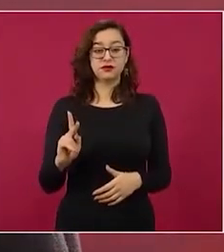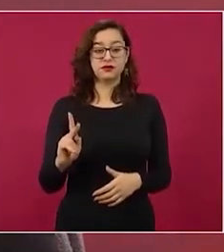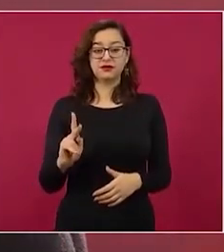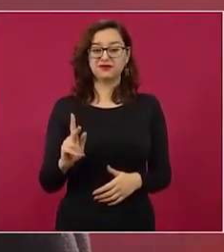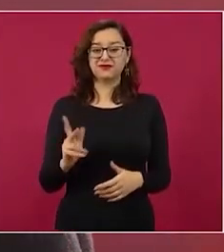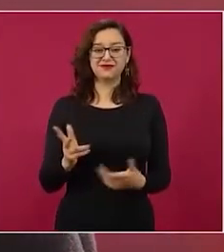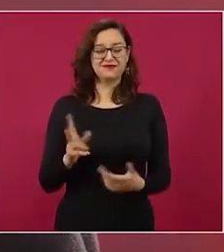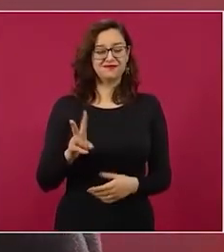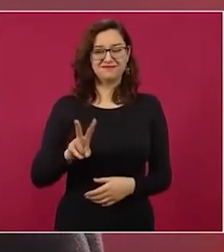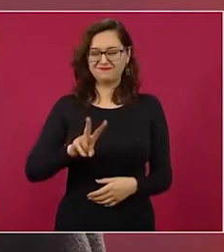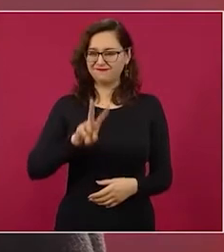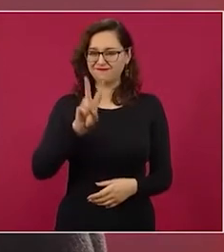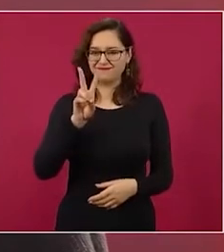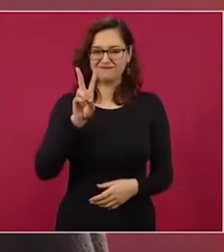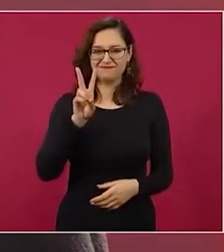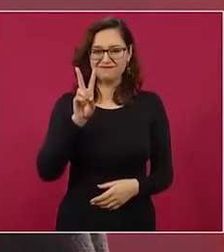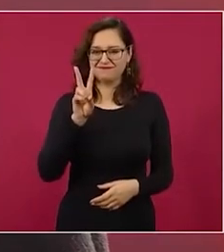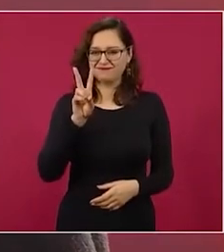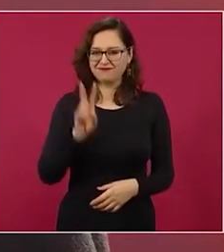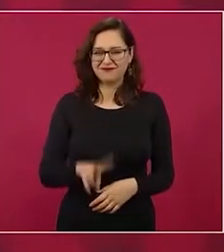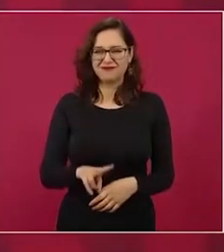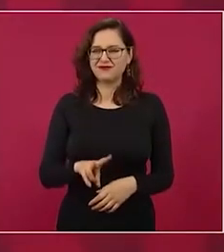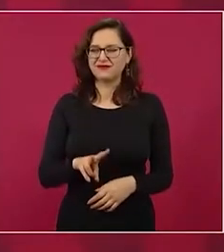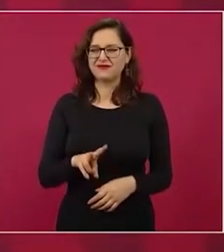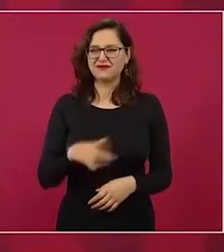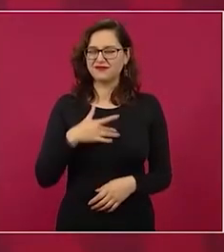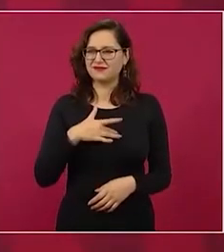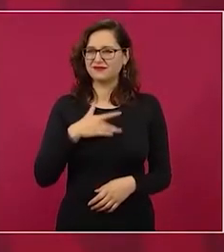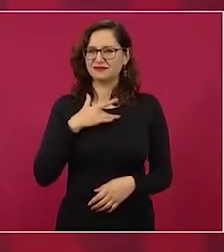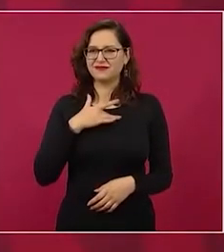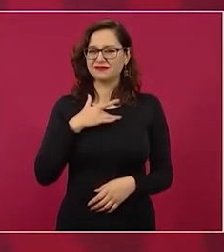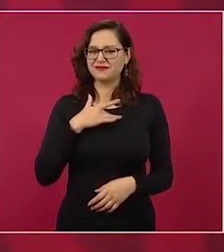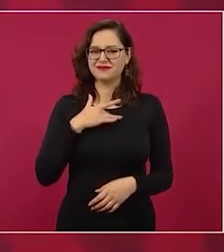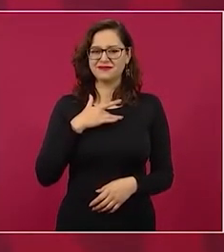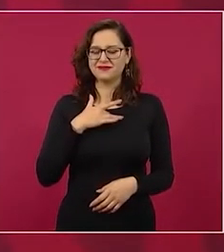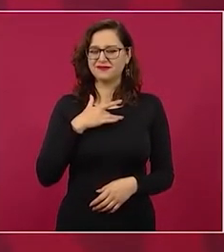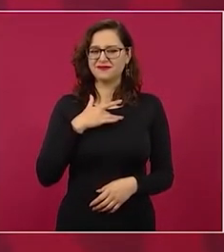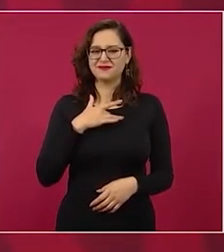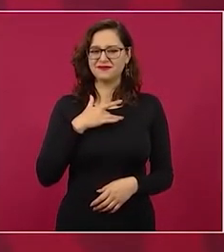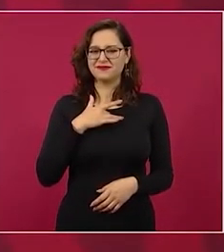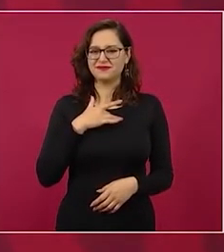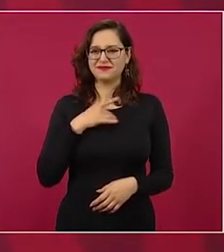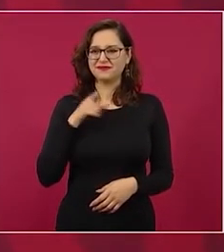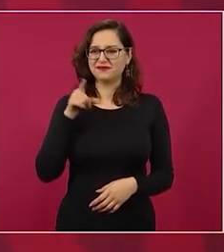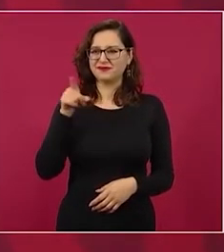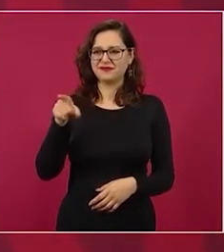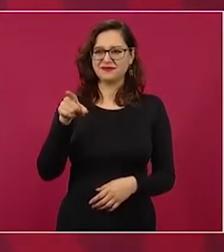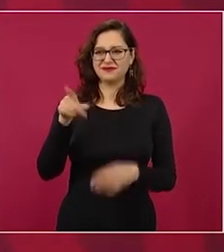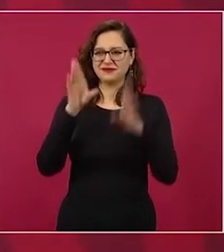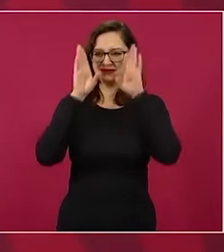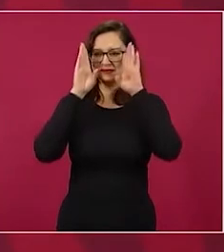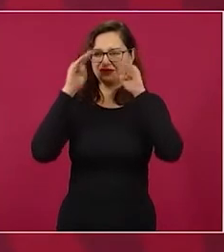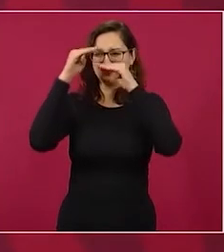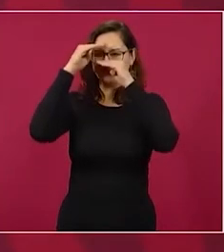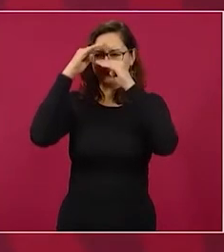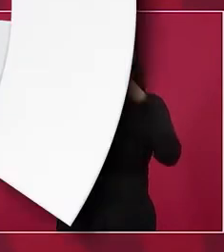descomposición la inmoralidad de los conservadores